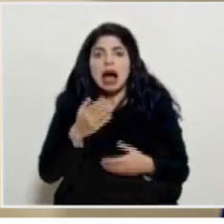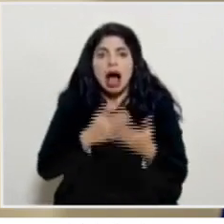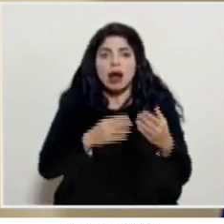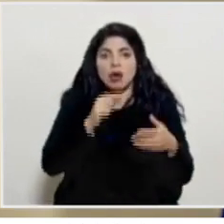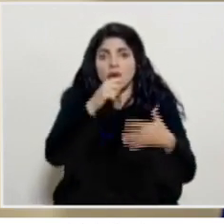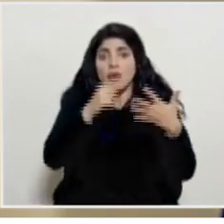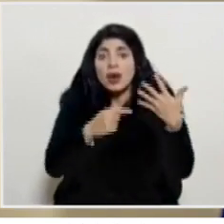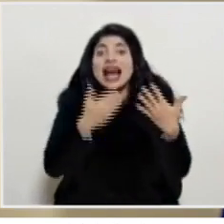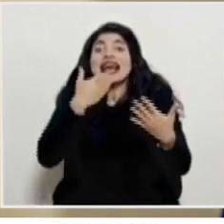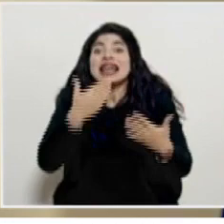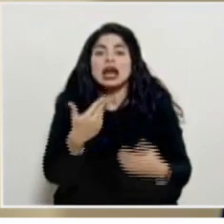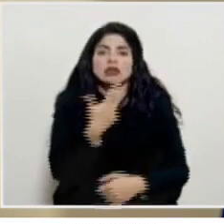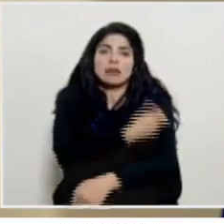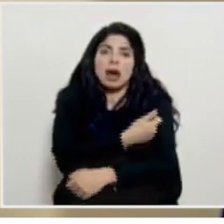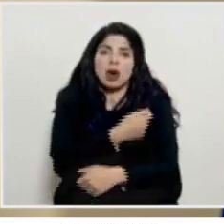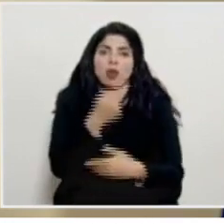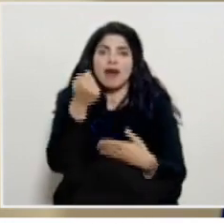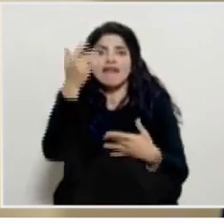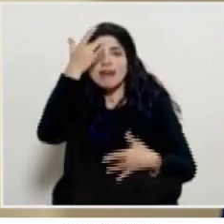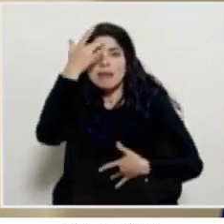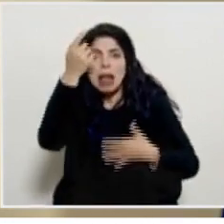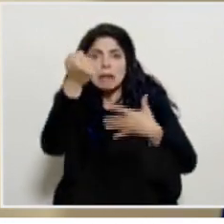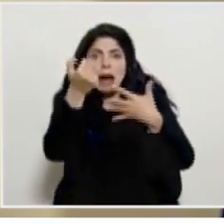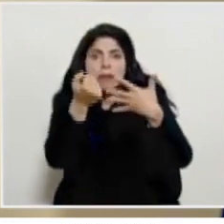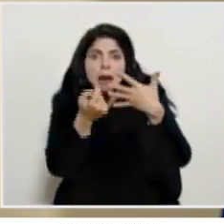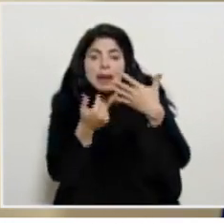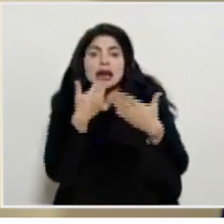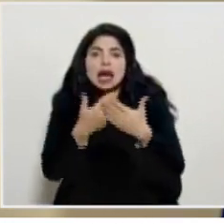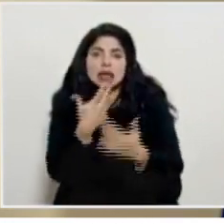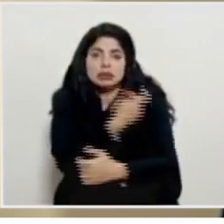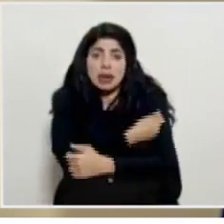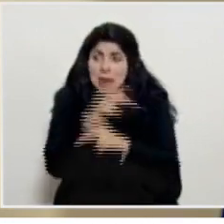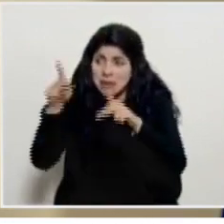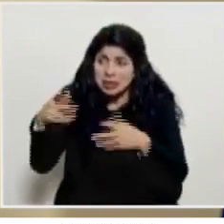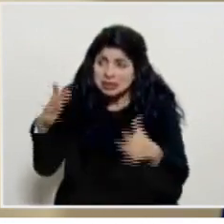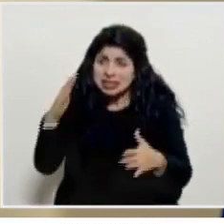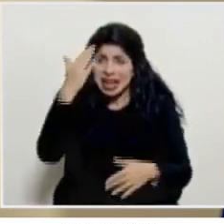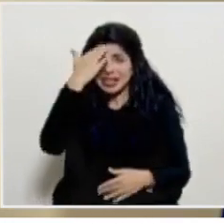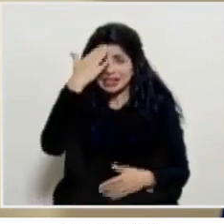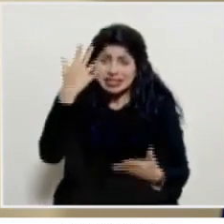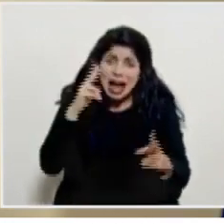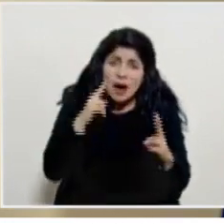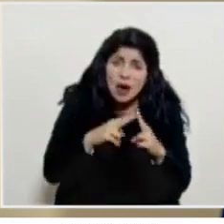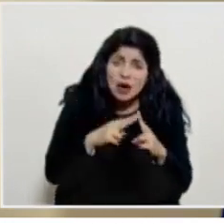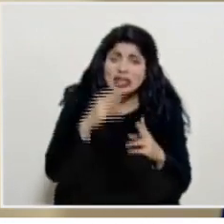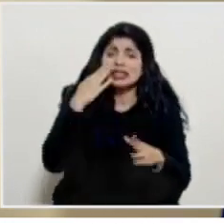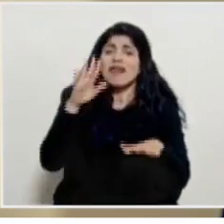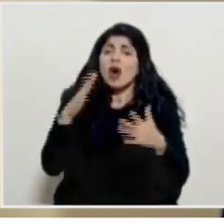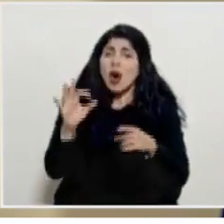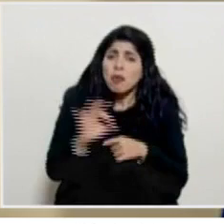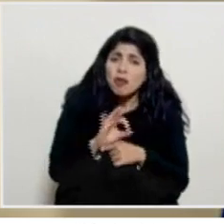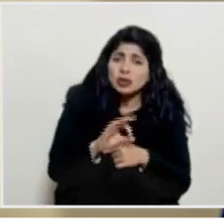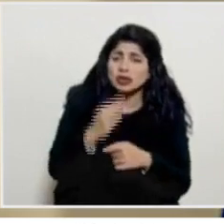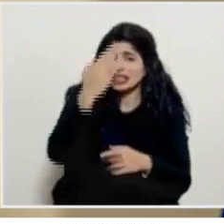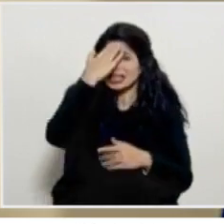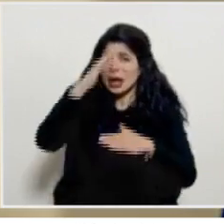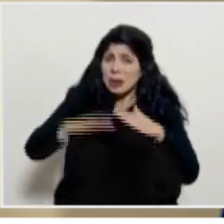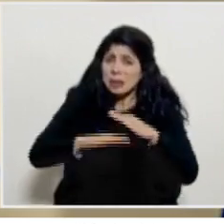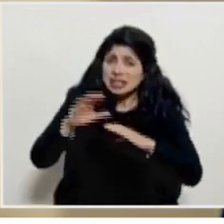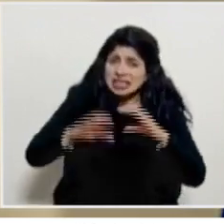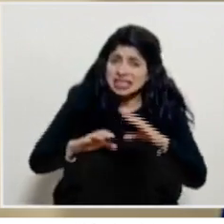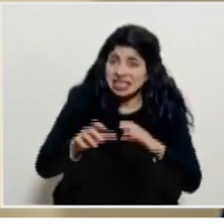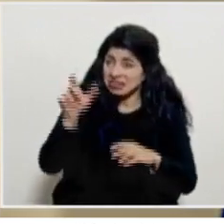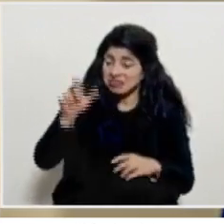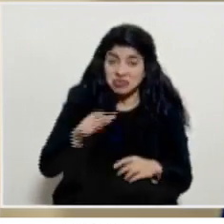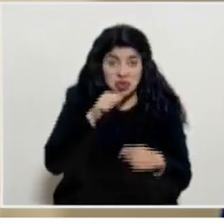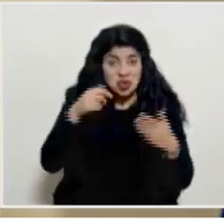eso ha sido gracias a las vacunas entonces todavía que una persona que ha aprendido todo esto que conoce cómo funciona que sabe muy bien el fundamento científico y que